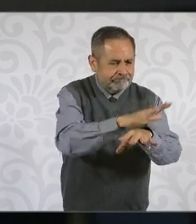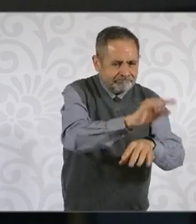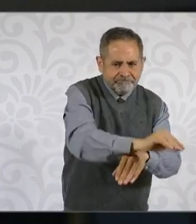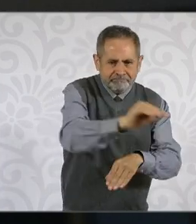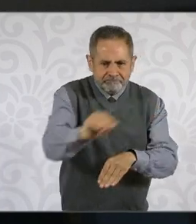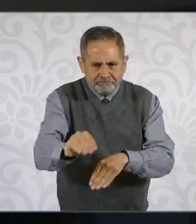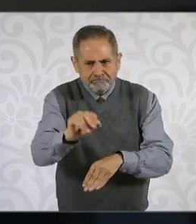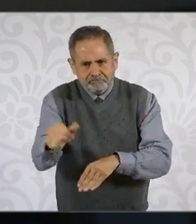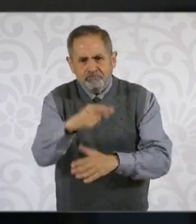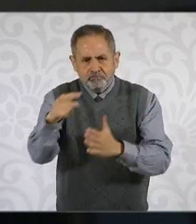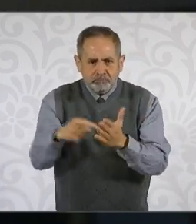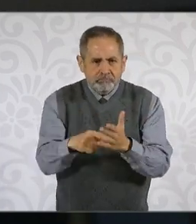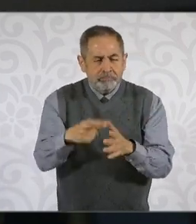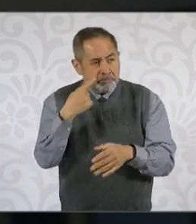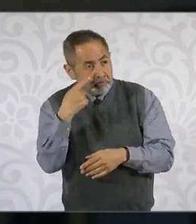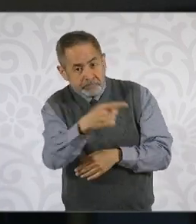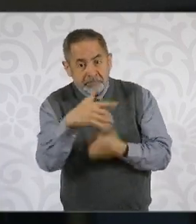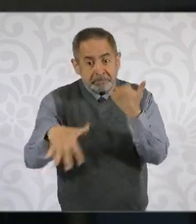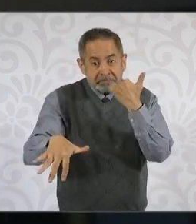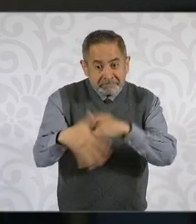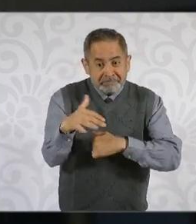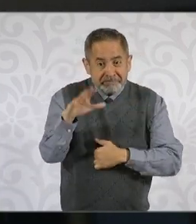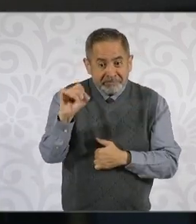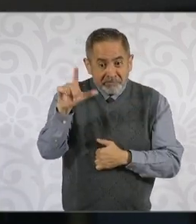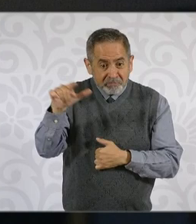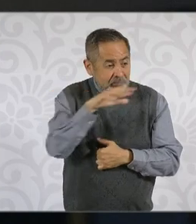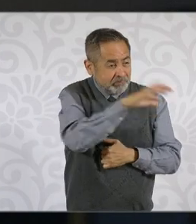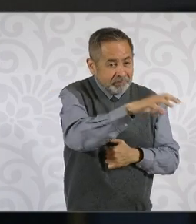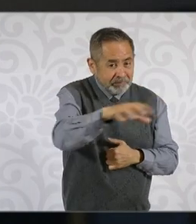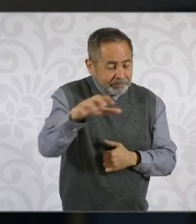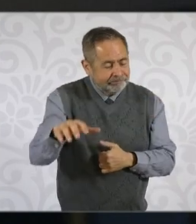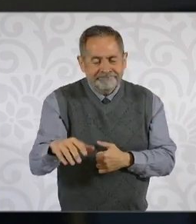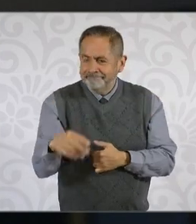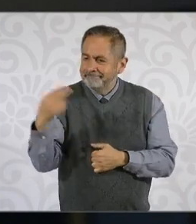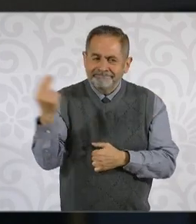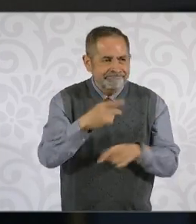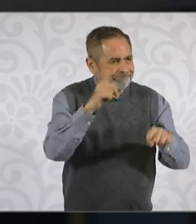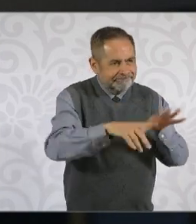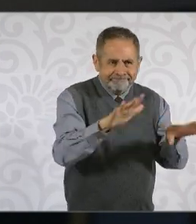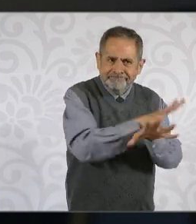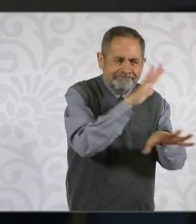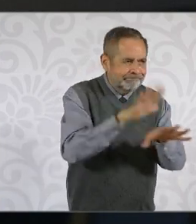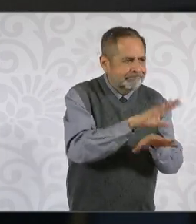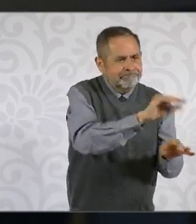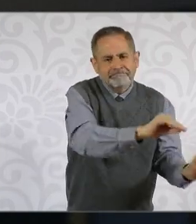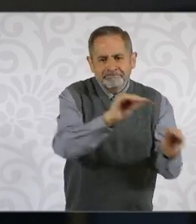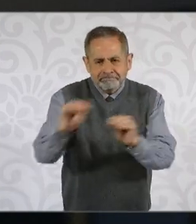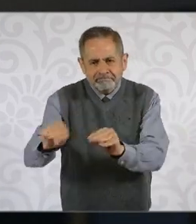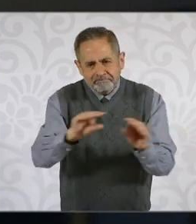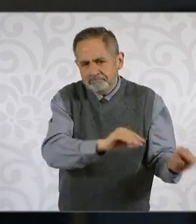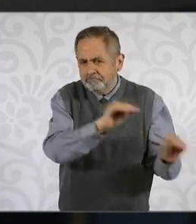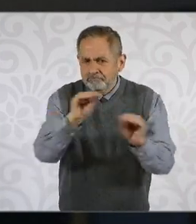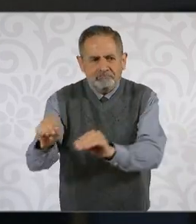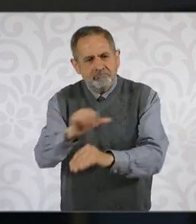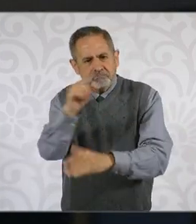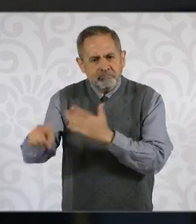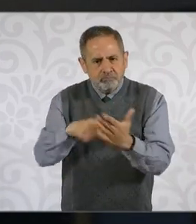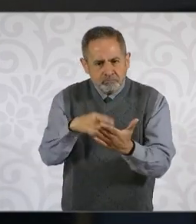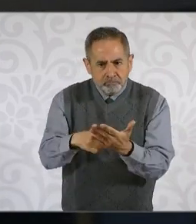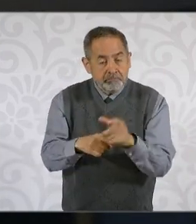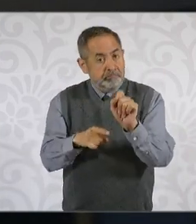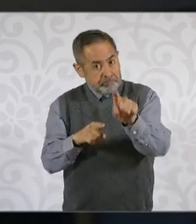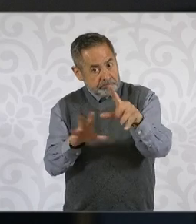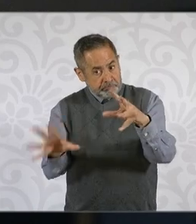menos 15 colonias han detectado justamente que tienen la necesidad de reubicarlas. Preguntarle si estos apoyos